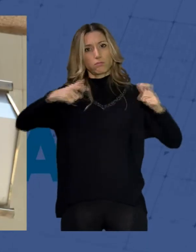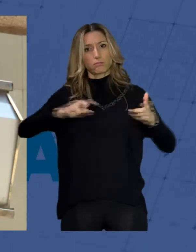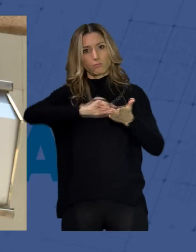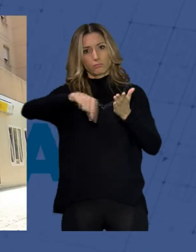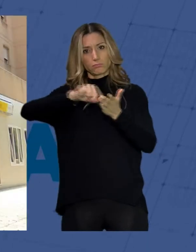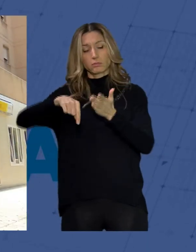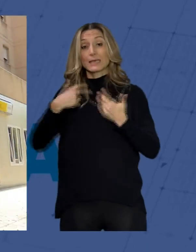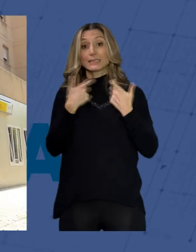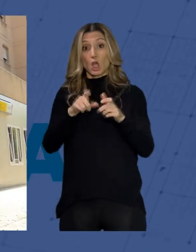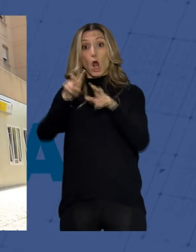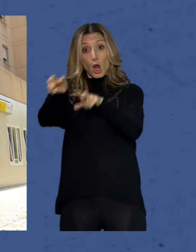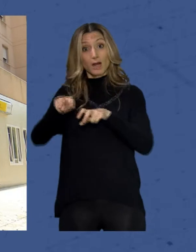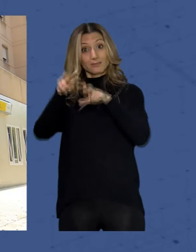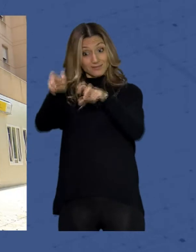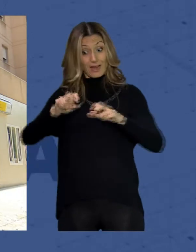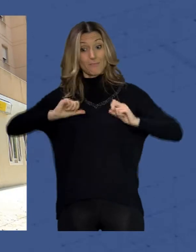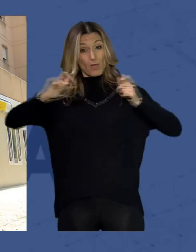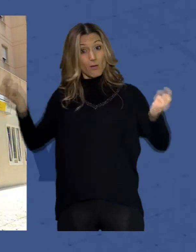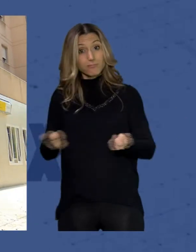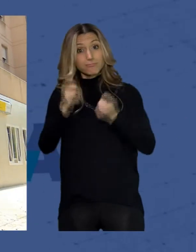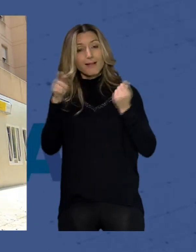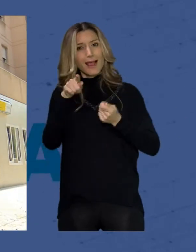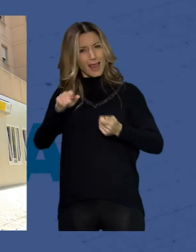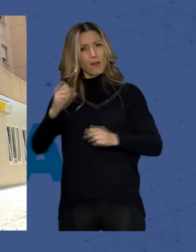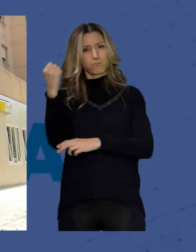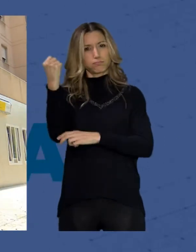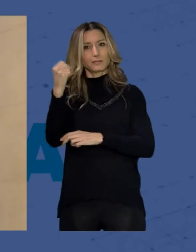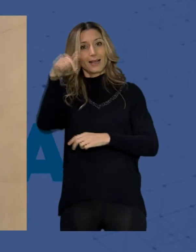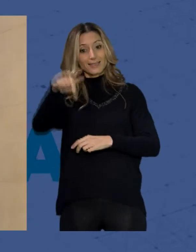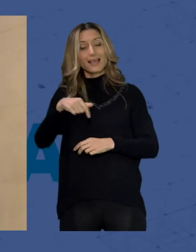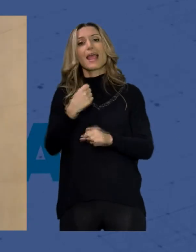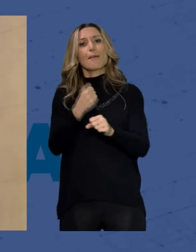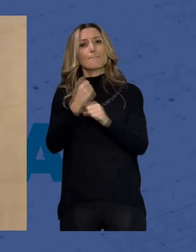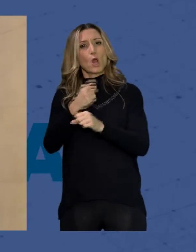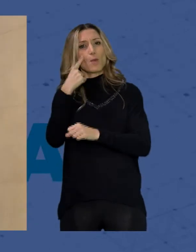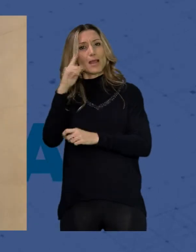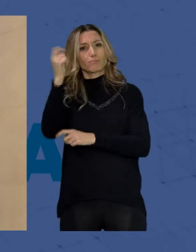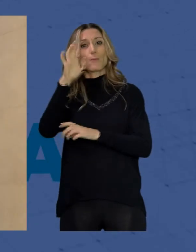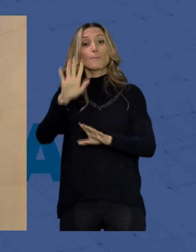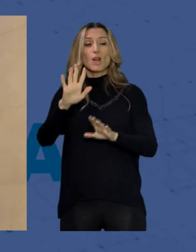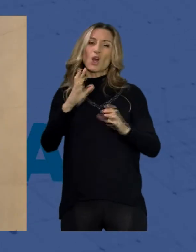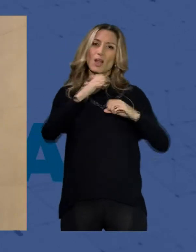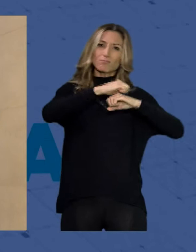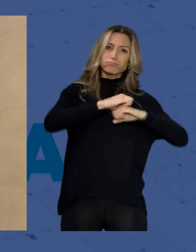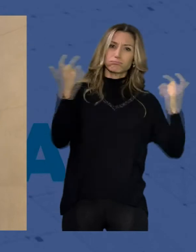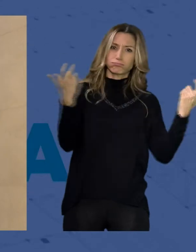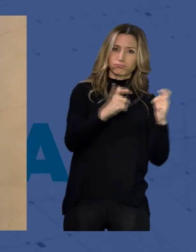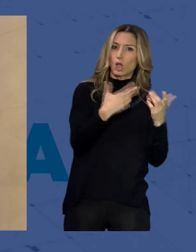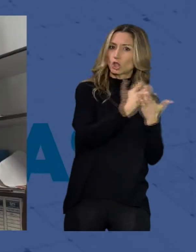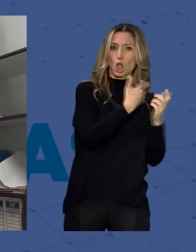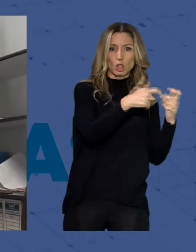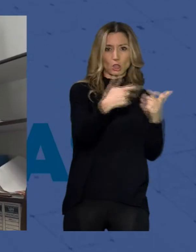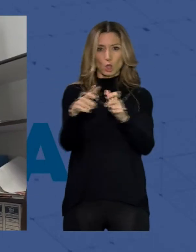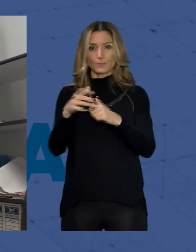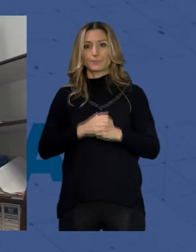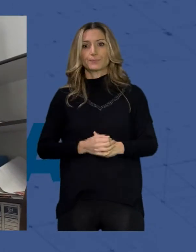sector agrícola, con el inicio de la campaña, es el que tira del carro del empleo en Almería, aunque el desempleo baja en todos los sectores. No podemos